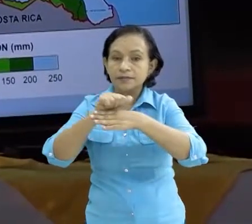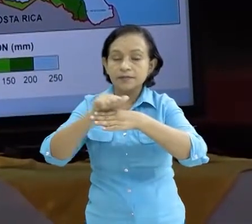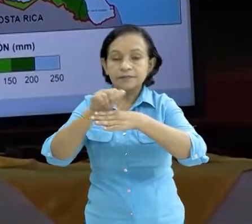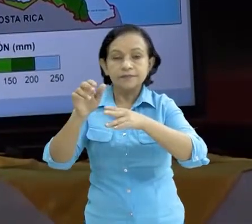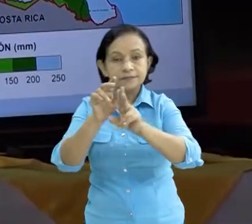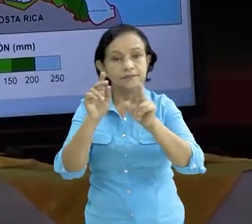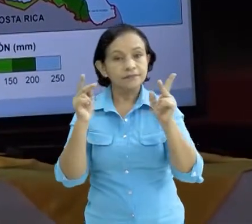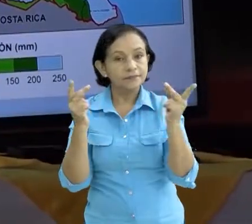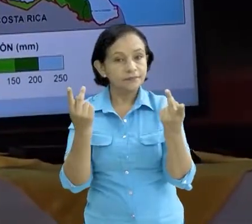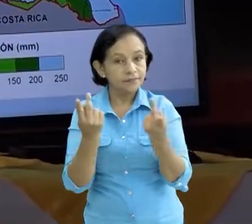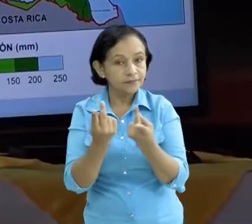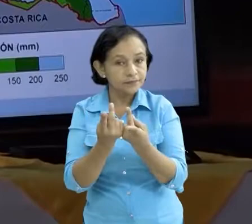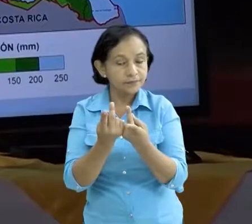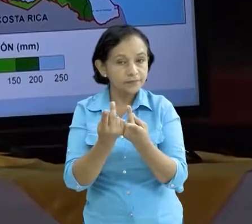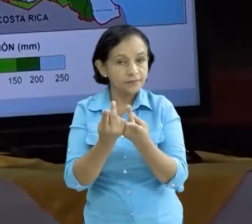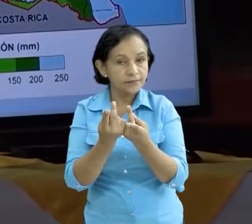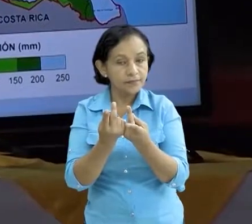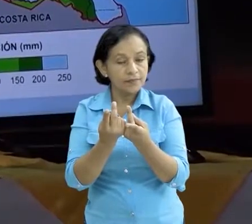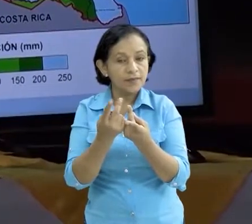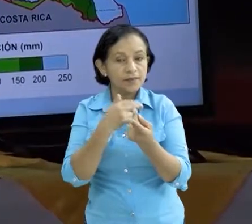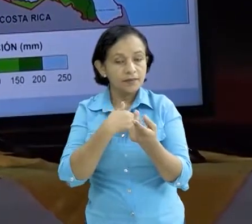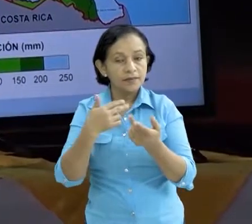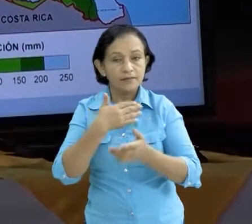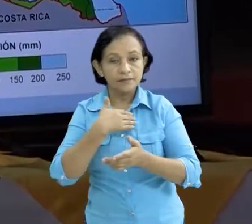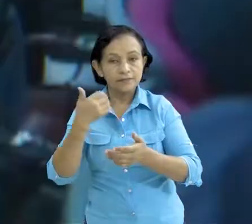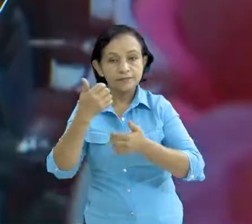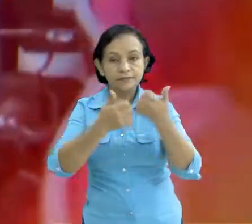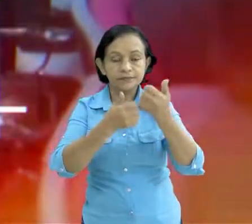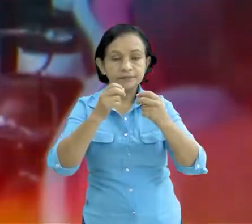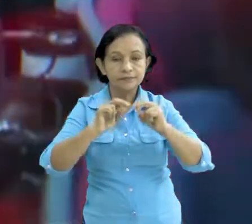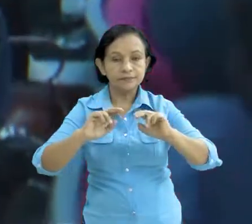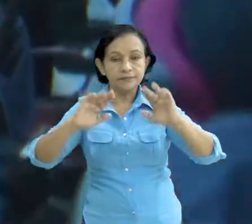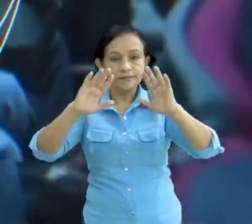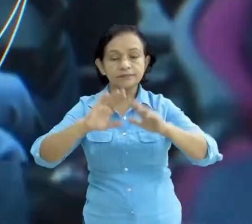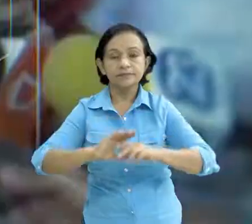al pueblo y a las autoridades para enfrentar mejor estos fenómenos